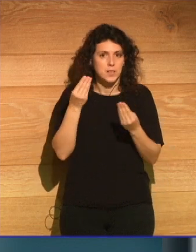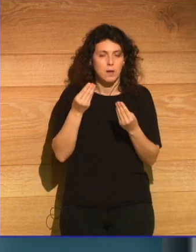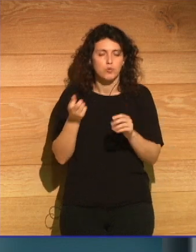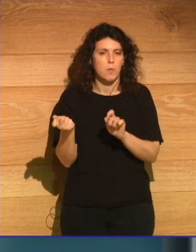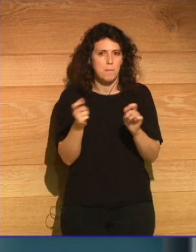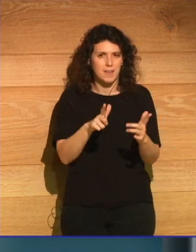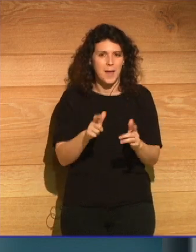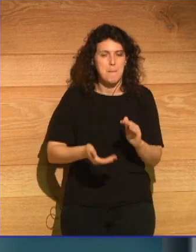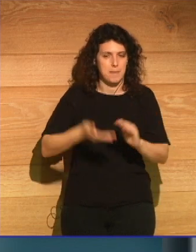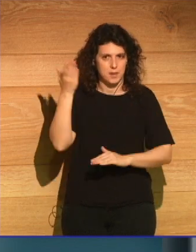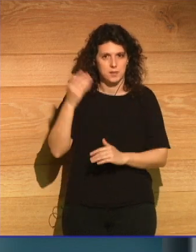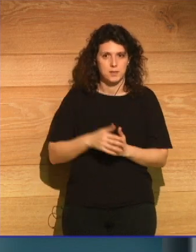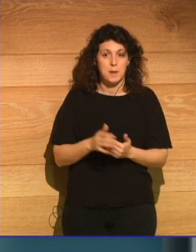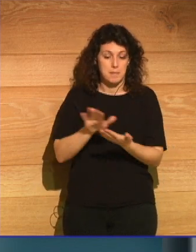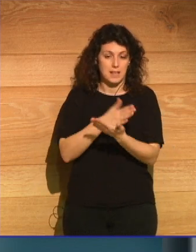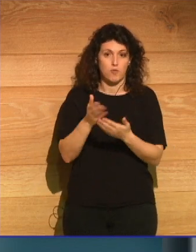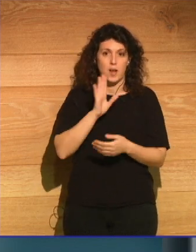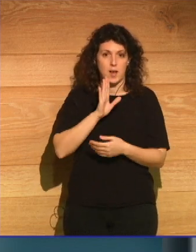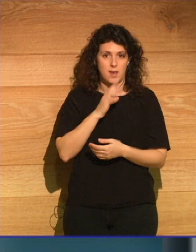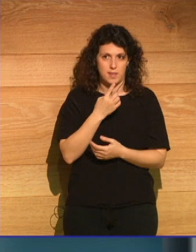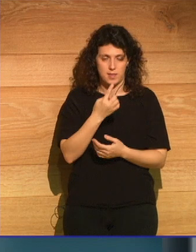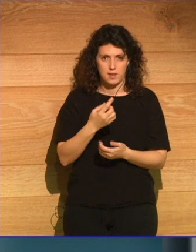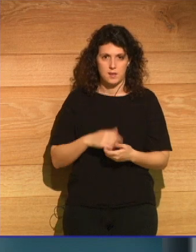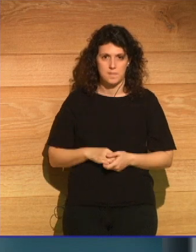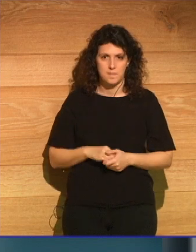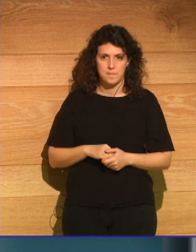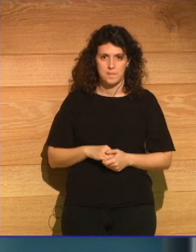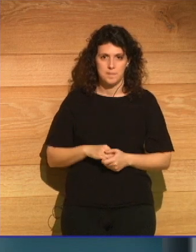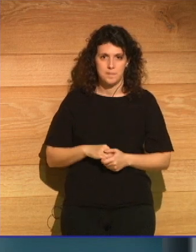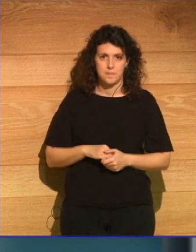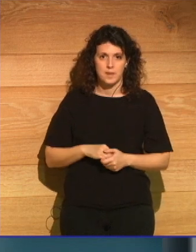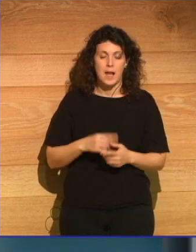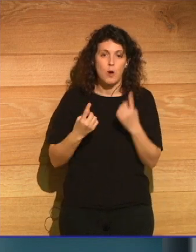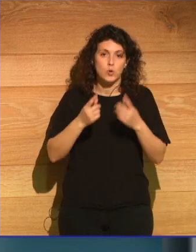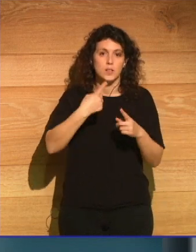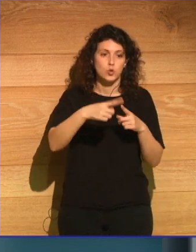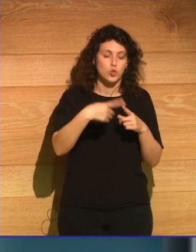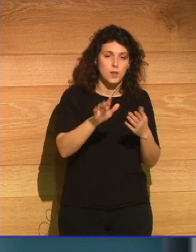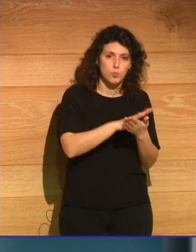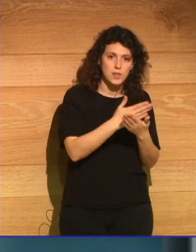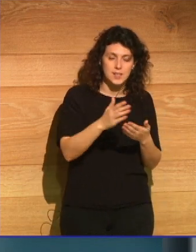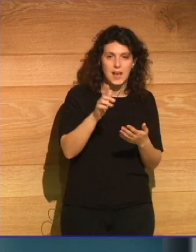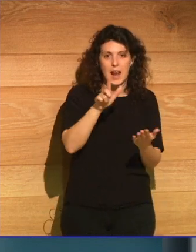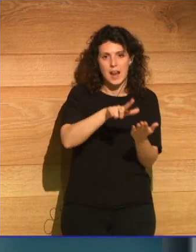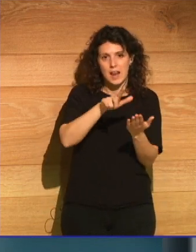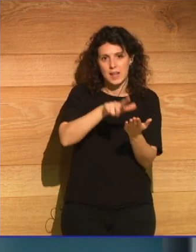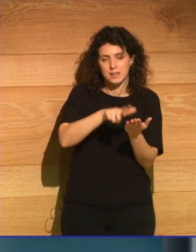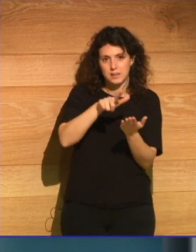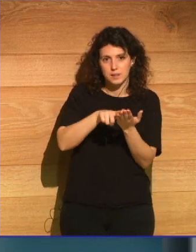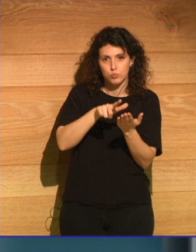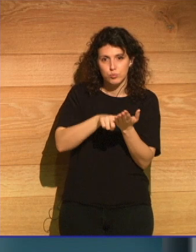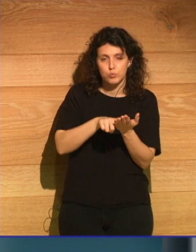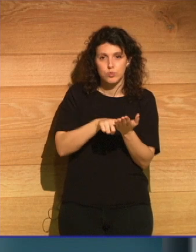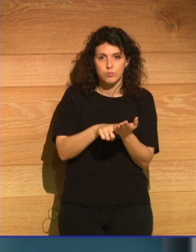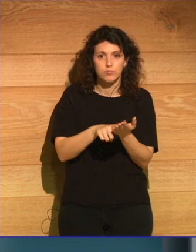Mencionabas la metáfora, ¿no? Hay cosas que la poesía, la literatura, por ejemplo, puede hacer